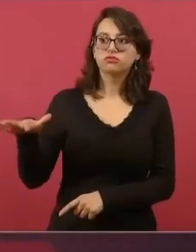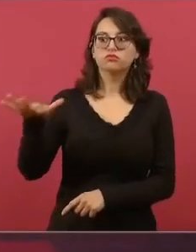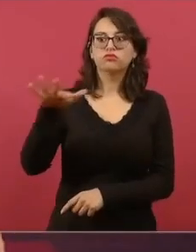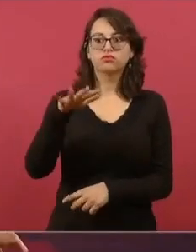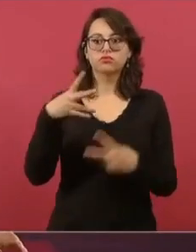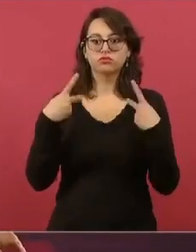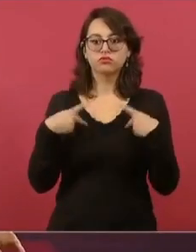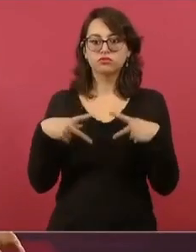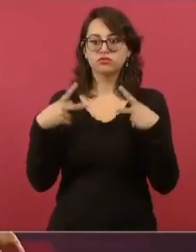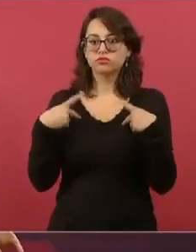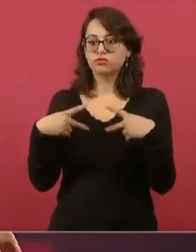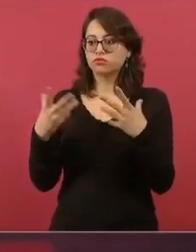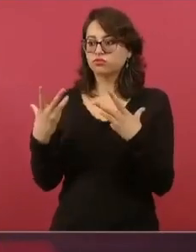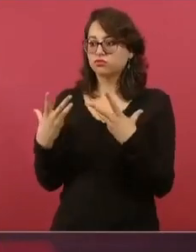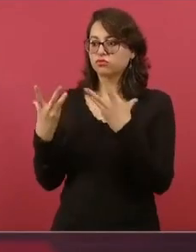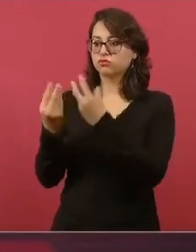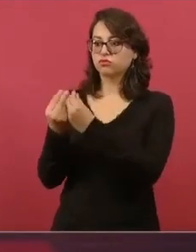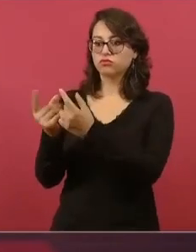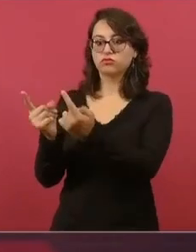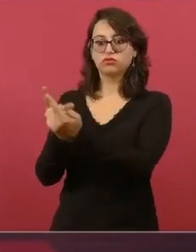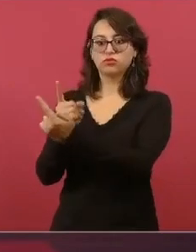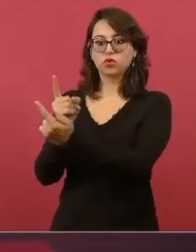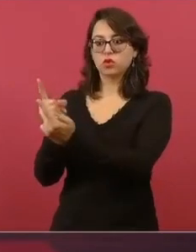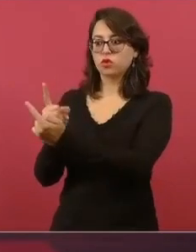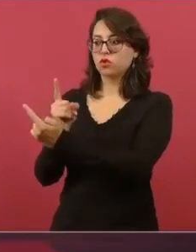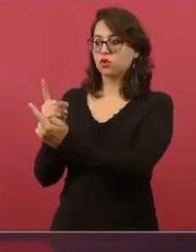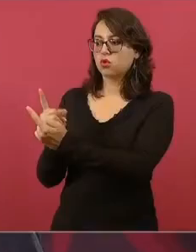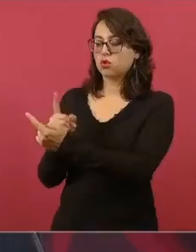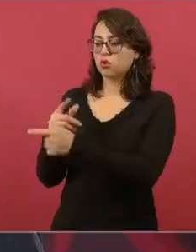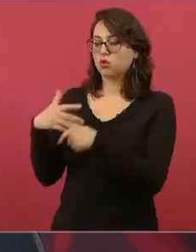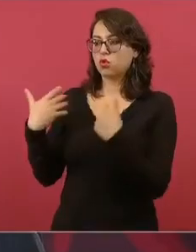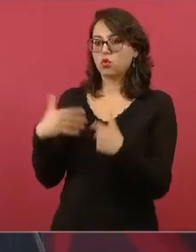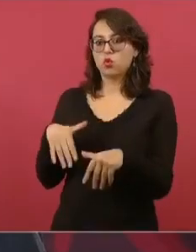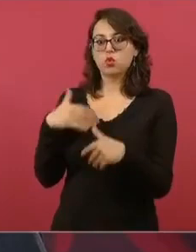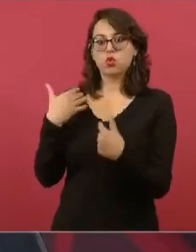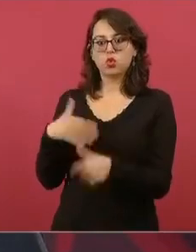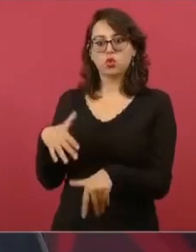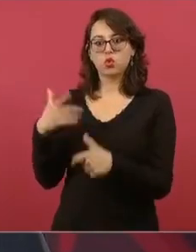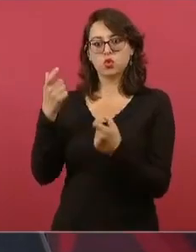que está cerca de la gente y distante del poder.